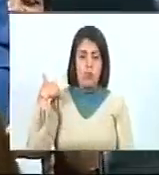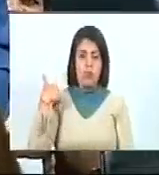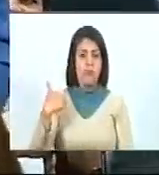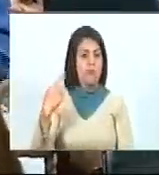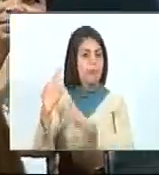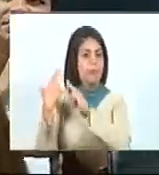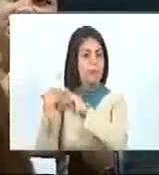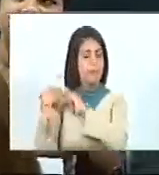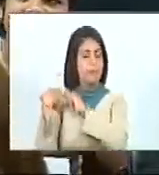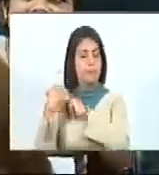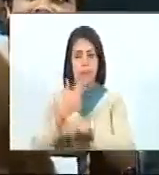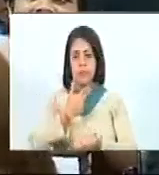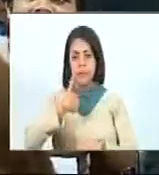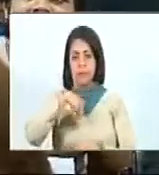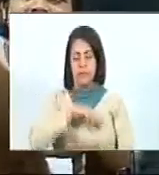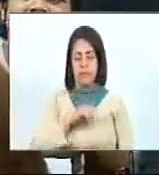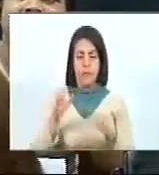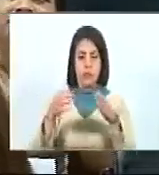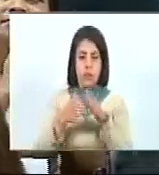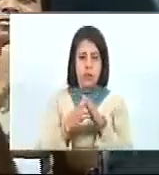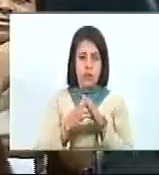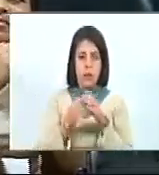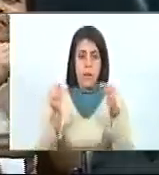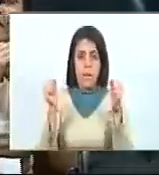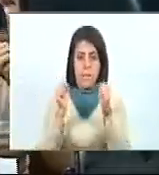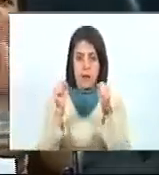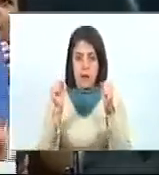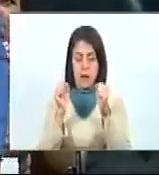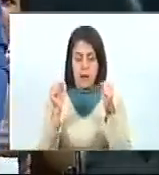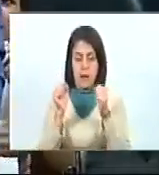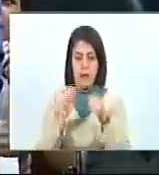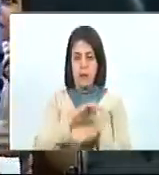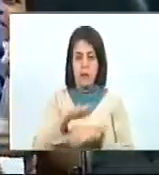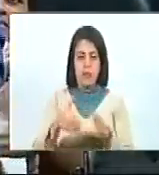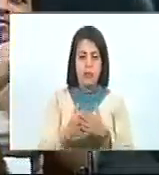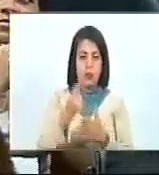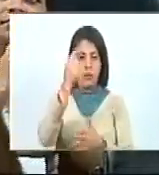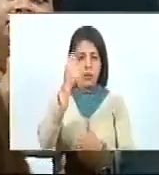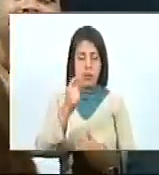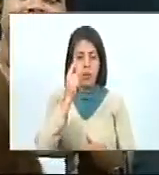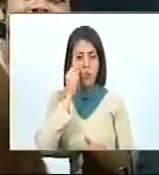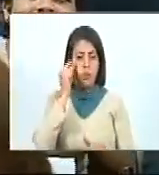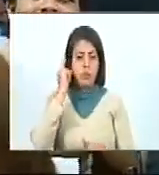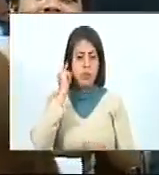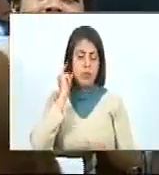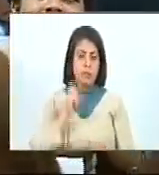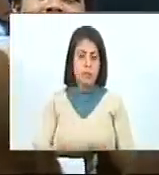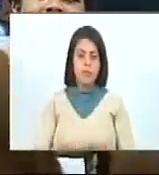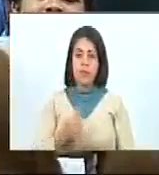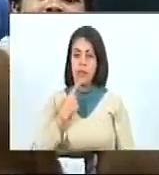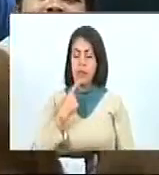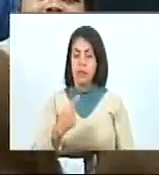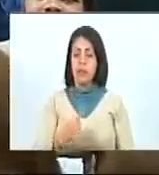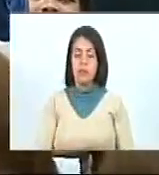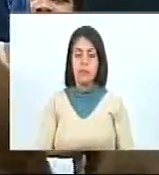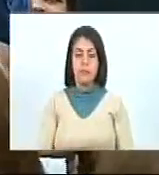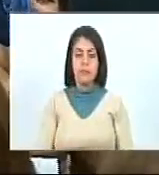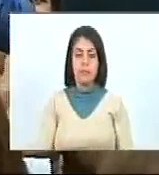representar nuestra bancada de Mérida, de todos los diputados, decirles